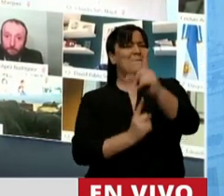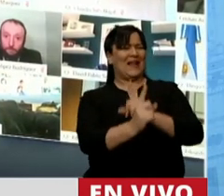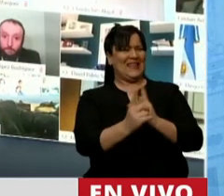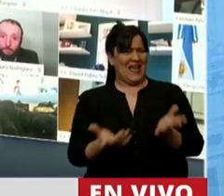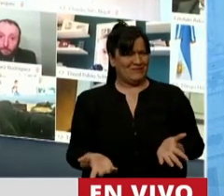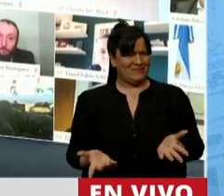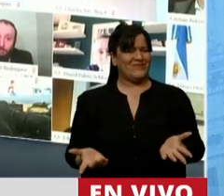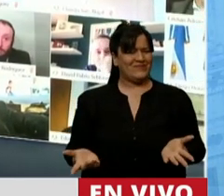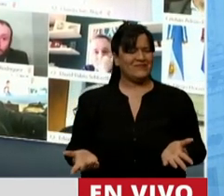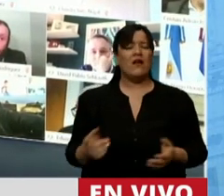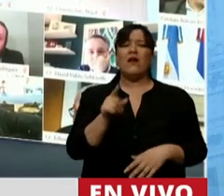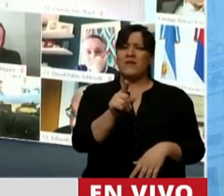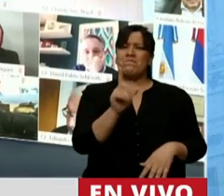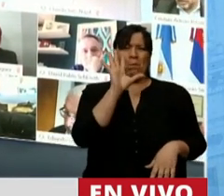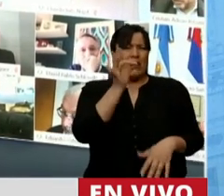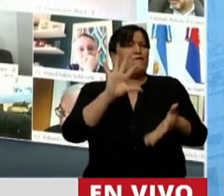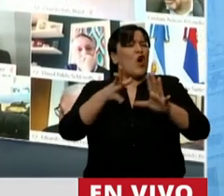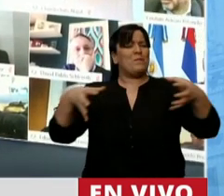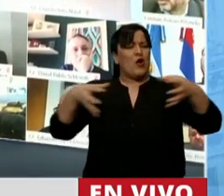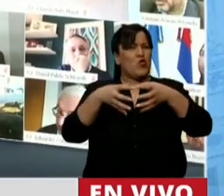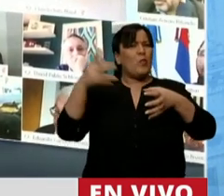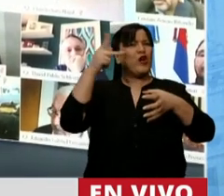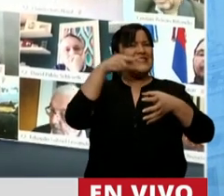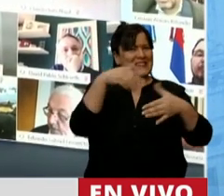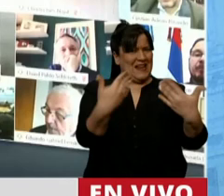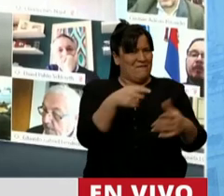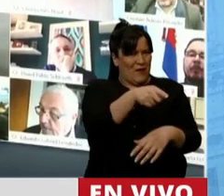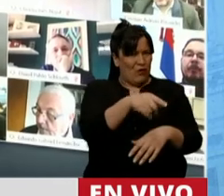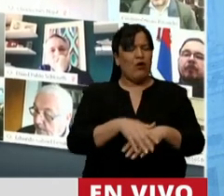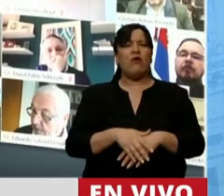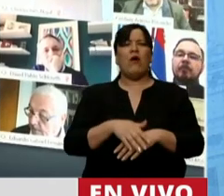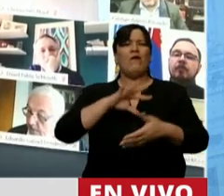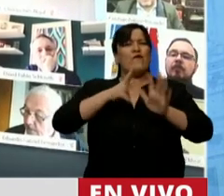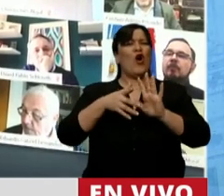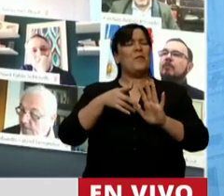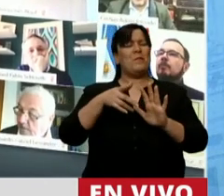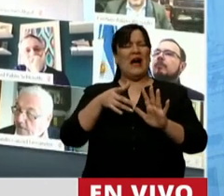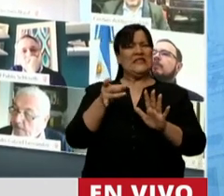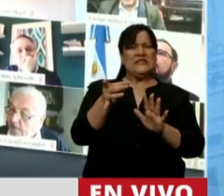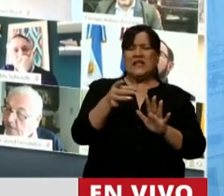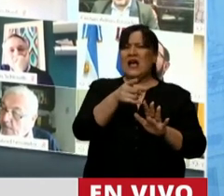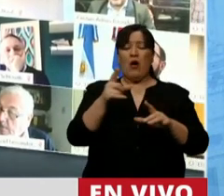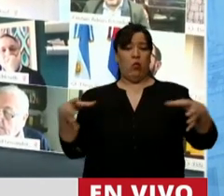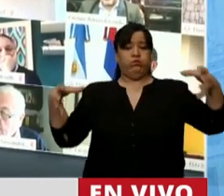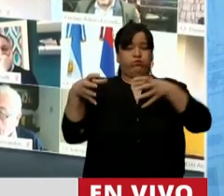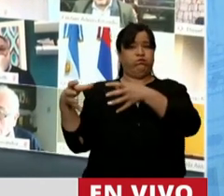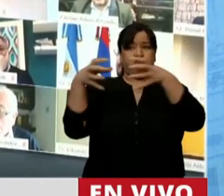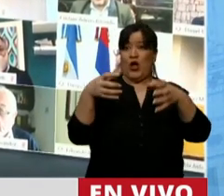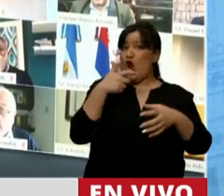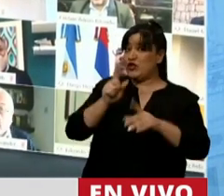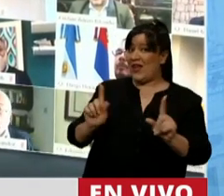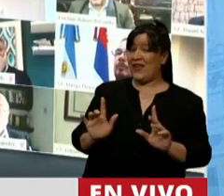sentido que usted tiene, que tiene el quillerismo de una concepción adanista, como que cuando llegan al gobierno, no se ría,